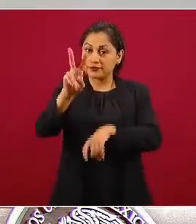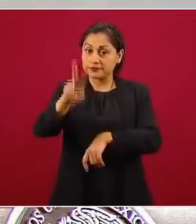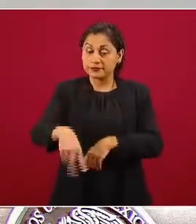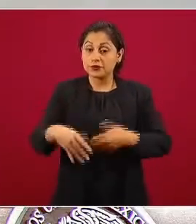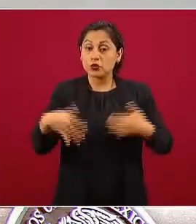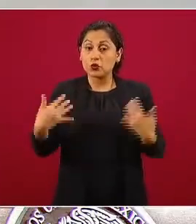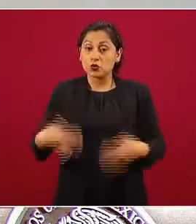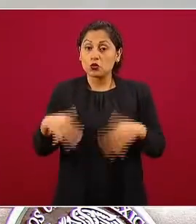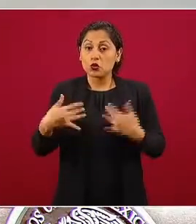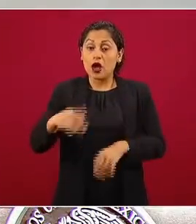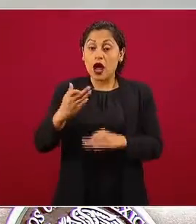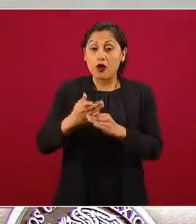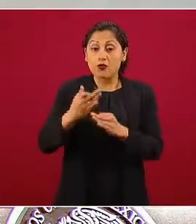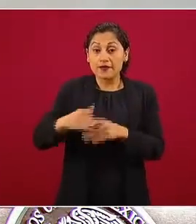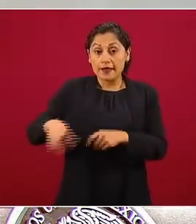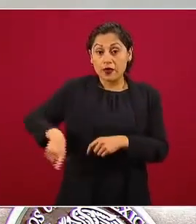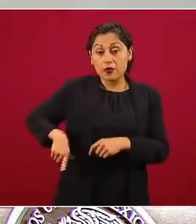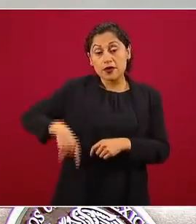gobierno.